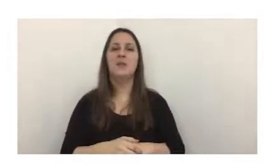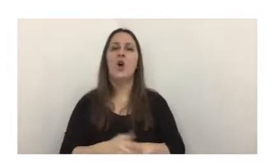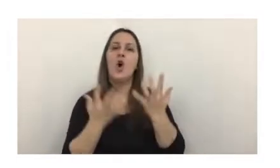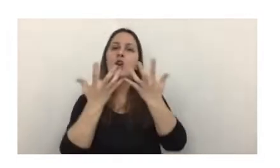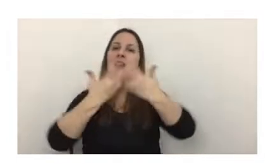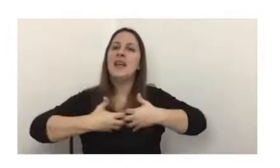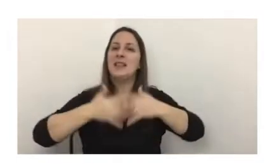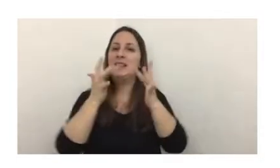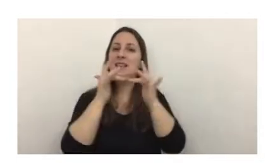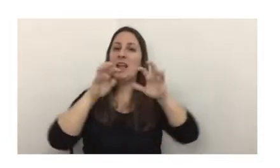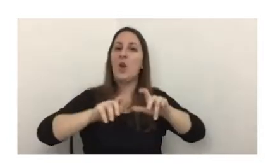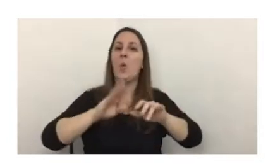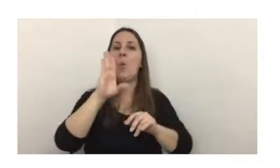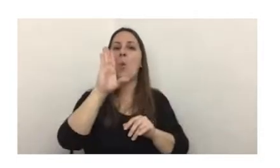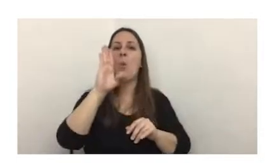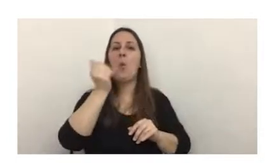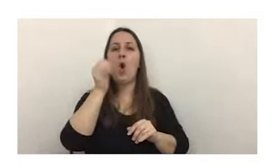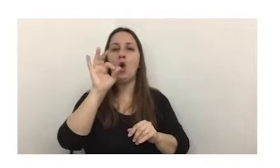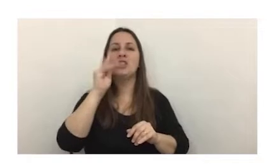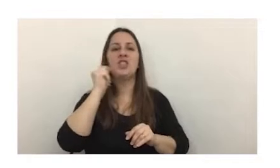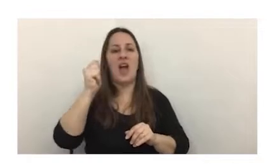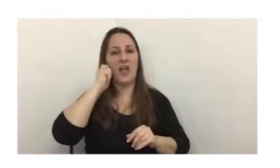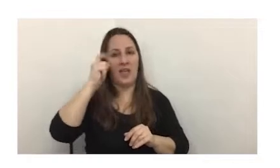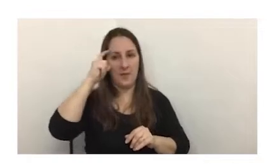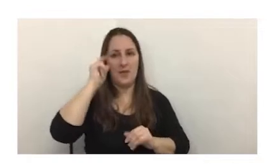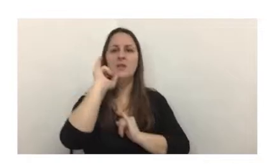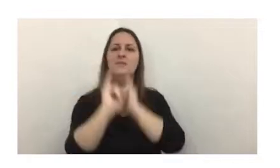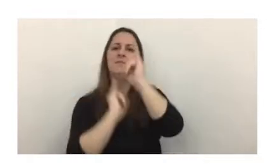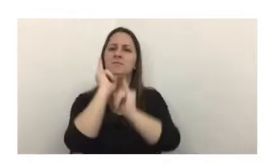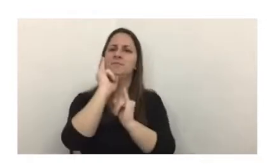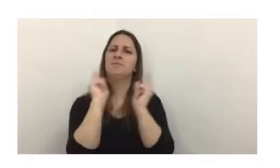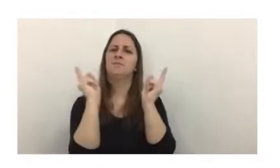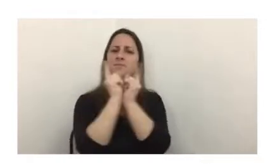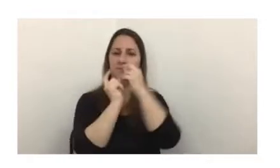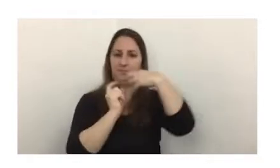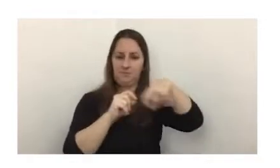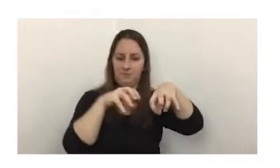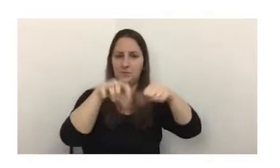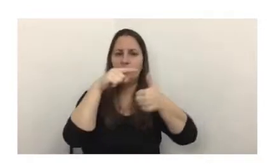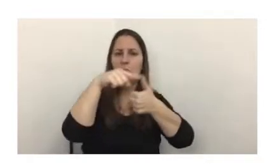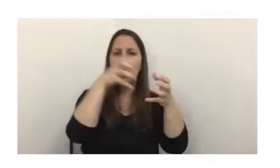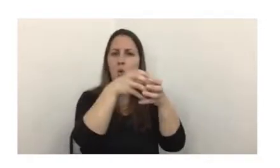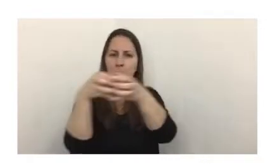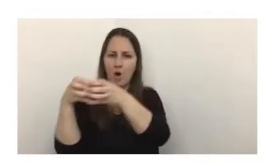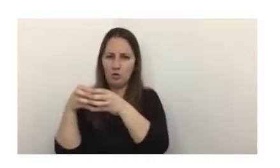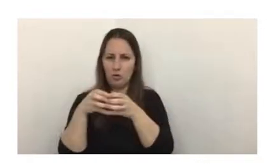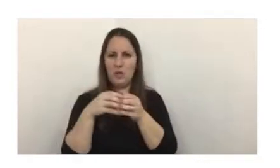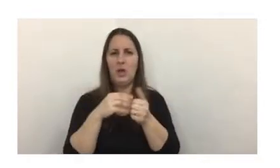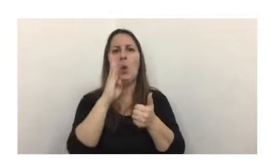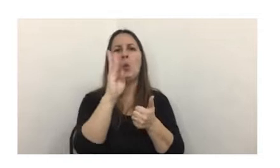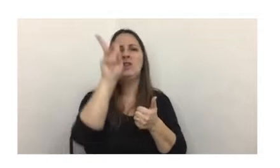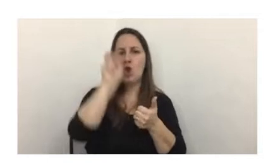de la tecnología blockchain. Antes, rápidamente, una breve clasificación de las criptomonedas. Bitcoin,